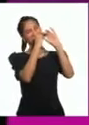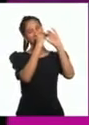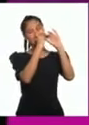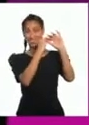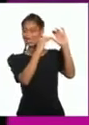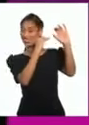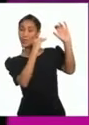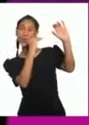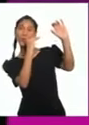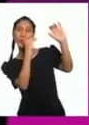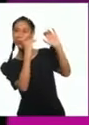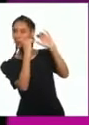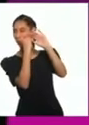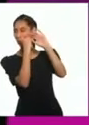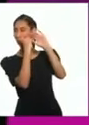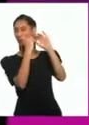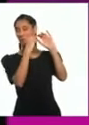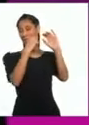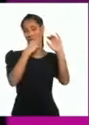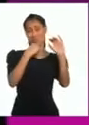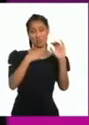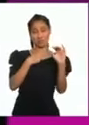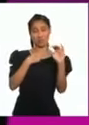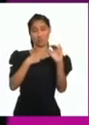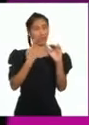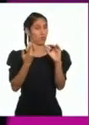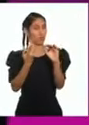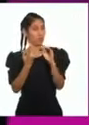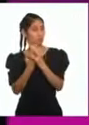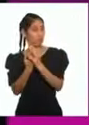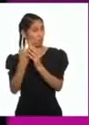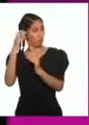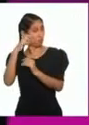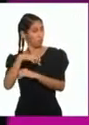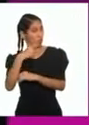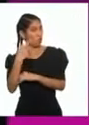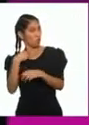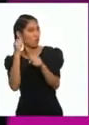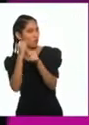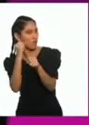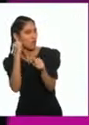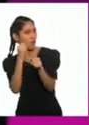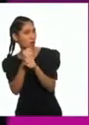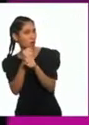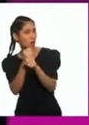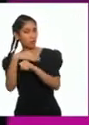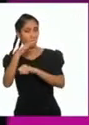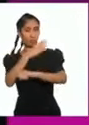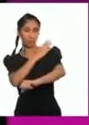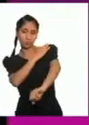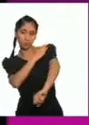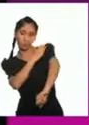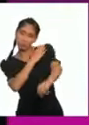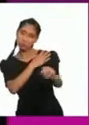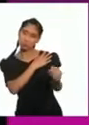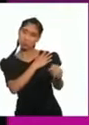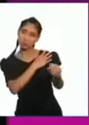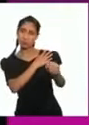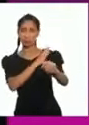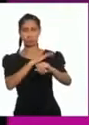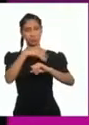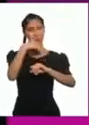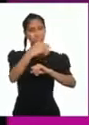¡Aquí me digan que yo soy palangano! No es palangano, sino yo por trabajar perdí mi brazo. Y sí lo